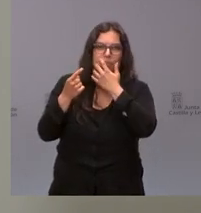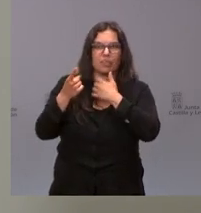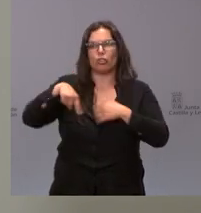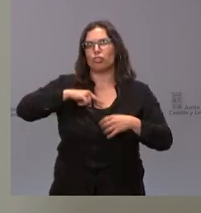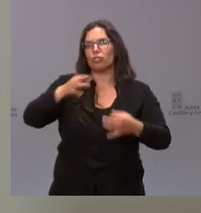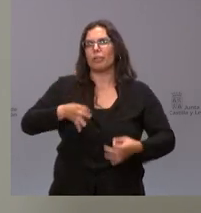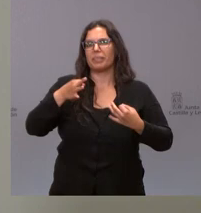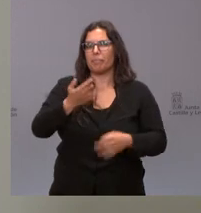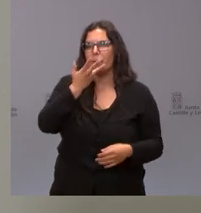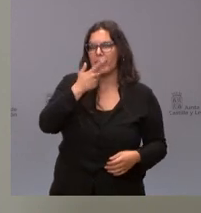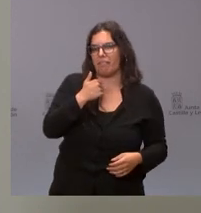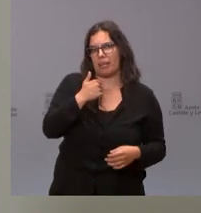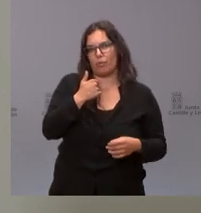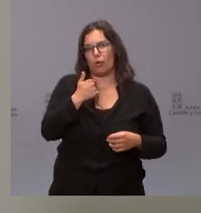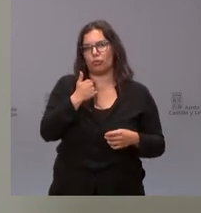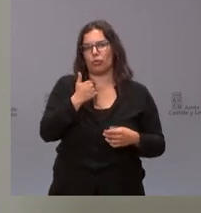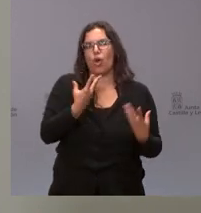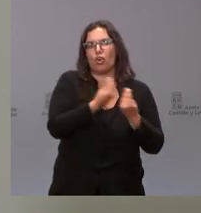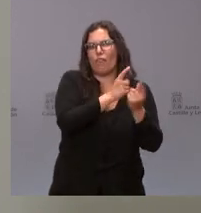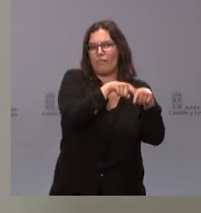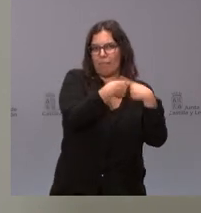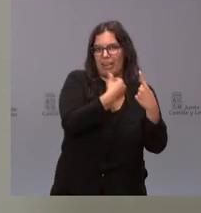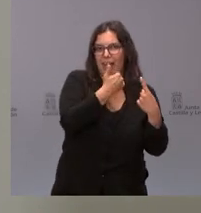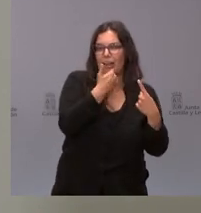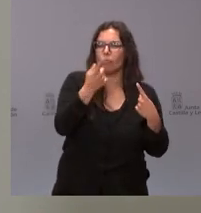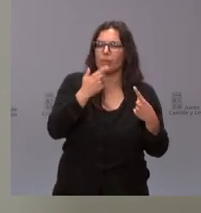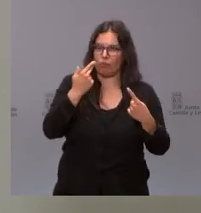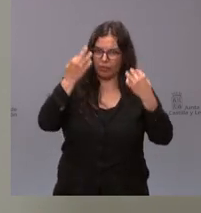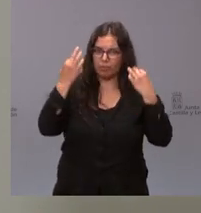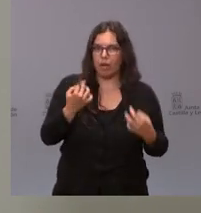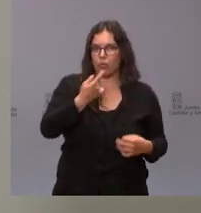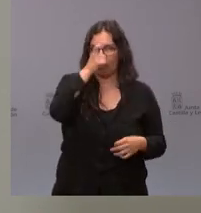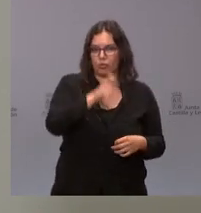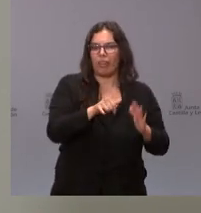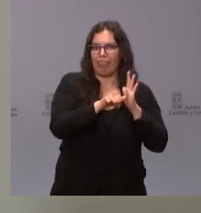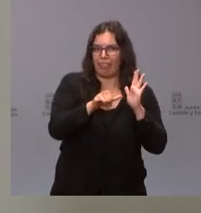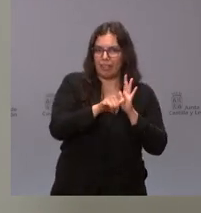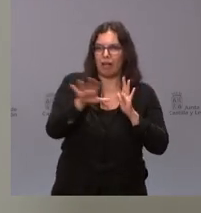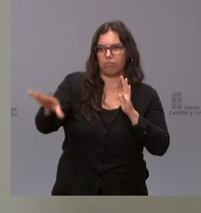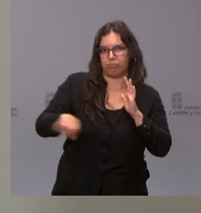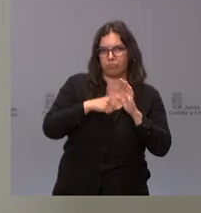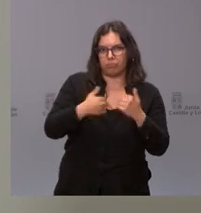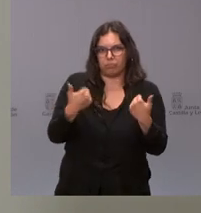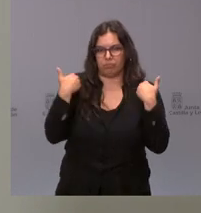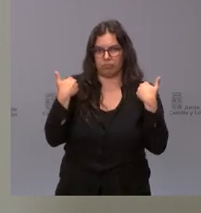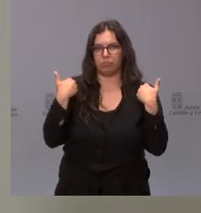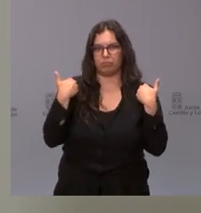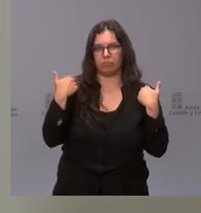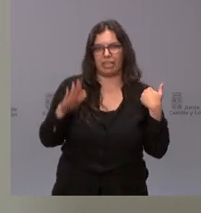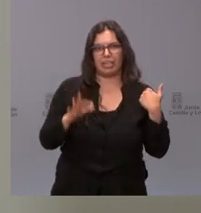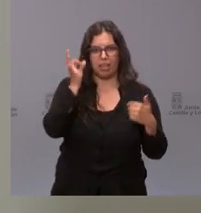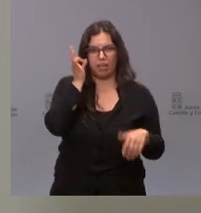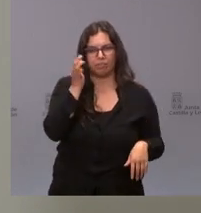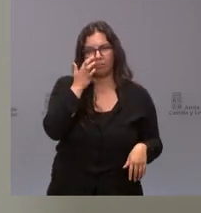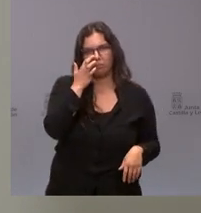les pueda hacer efectiva pero lo que sí me confirman es que sí que hay un familiar próximo que se va a hacer cargo de esta niña